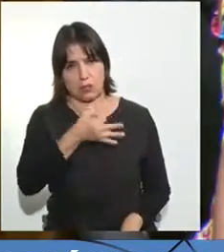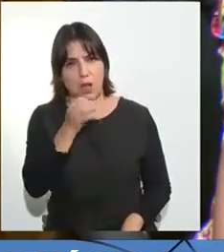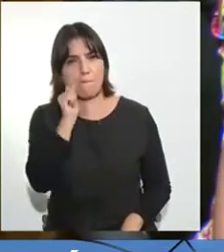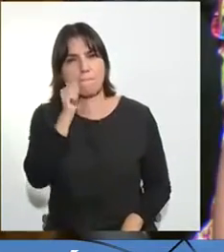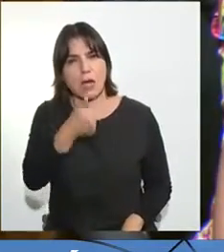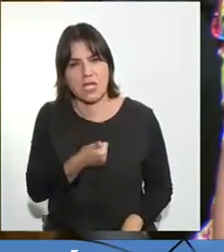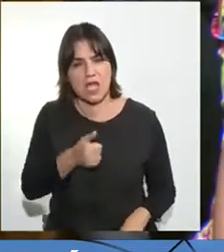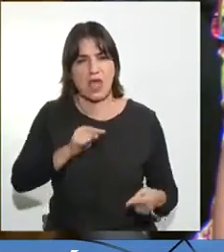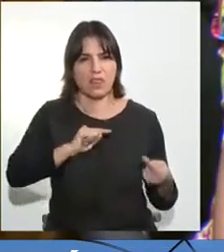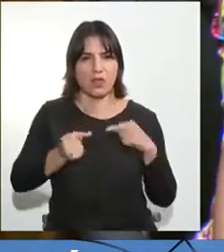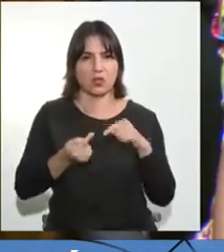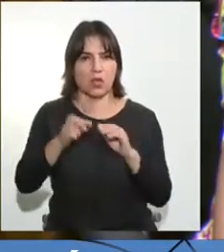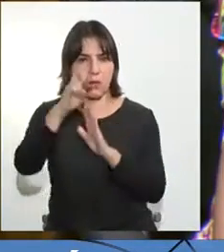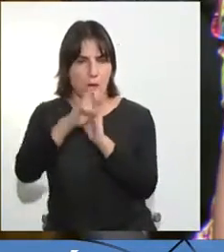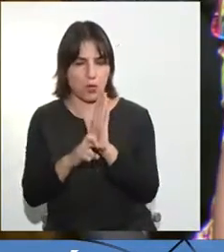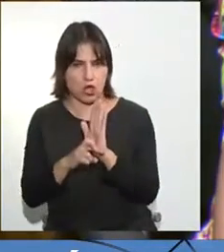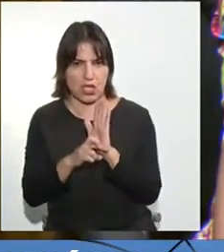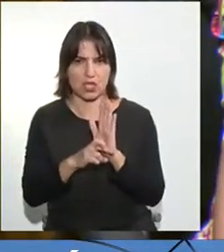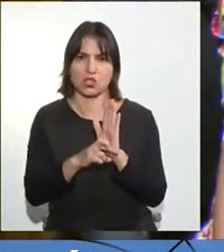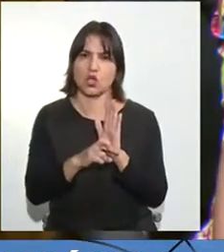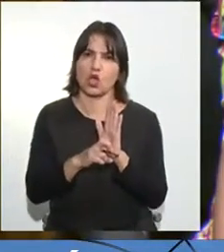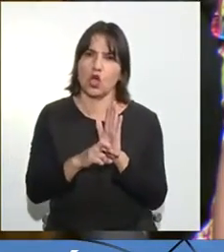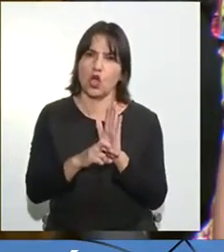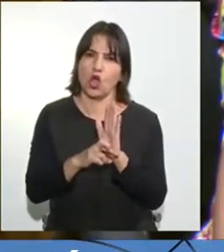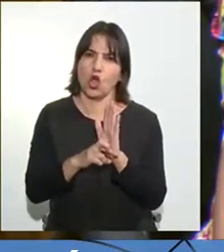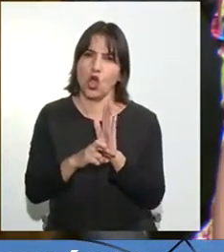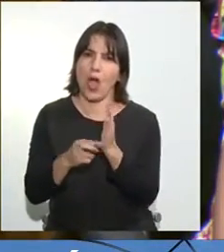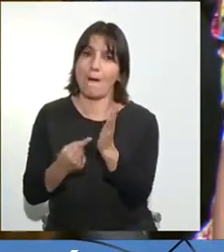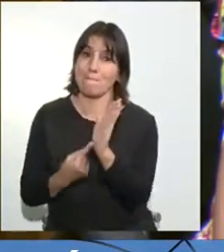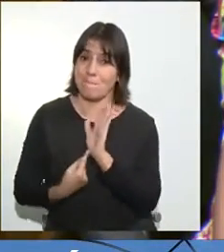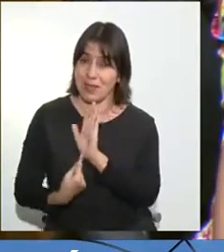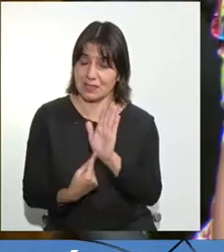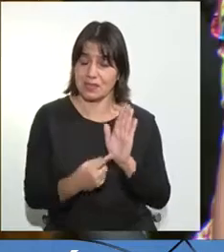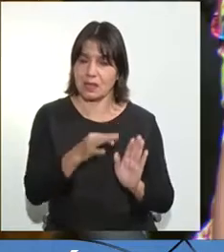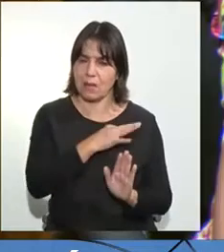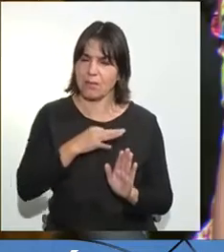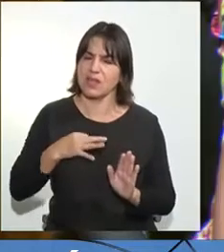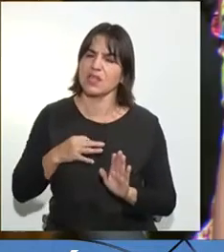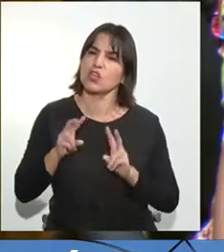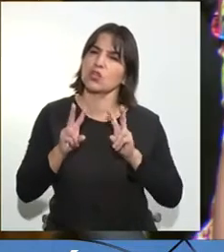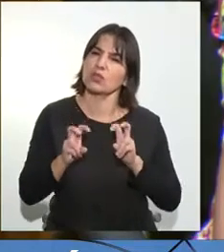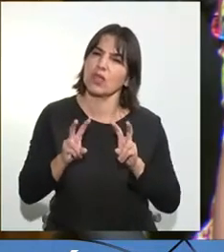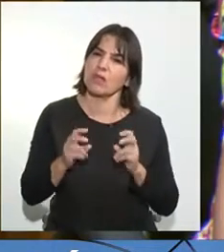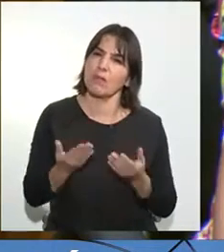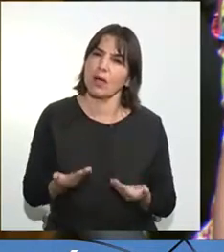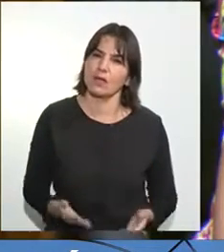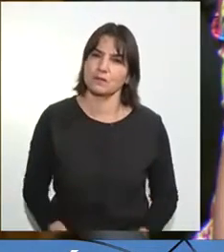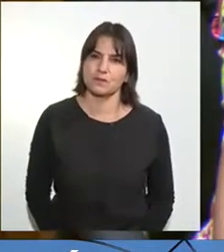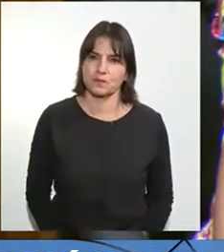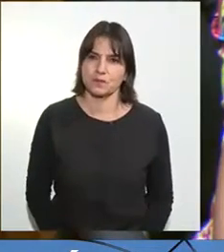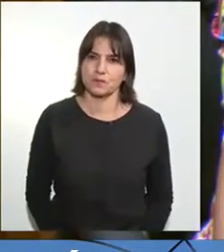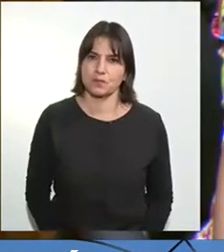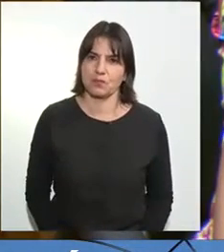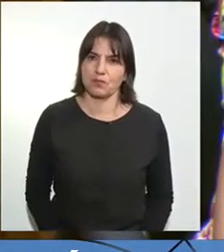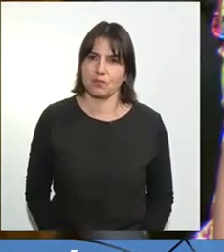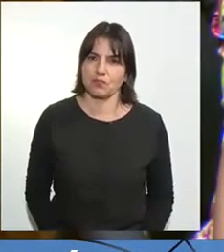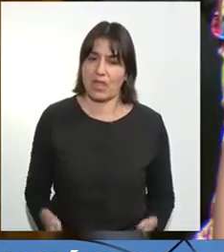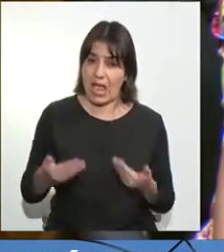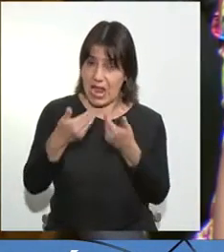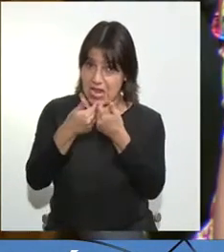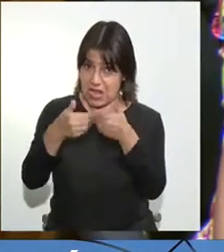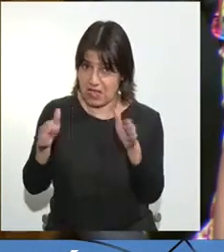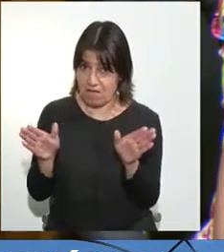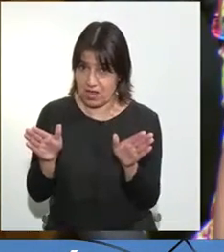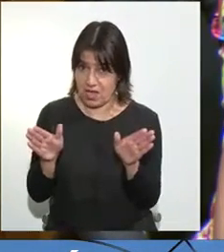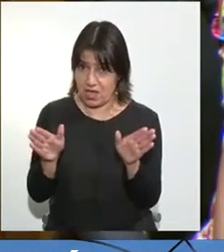que nos trae el Ministro respecto de la situación de liberar a